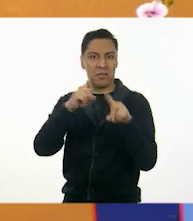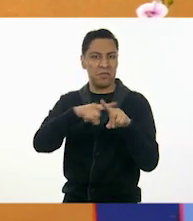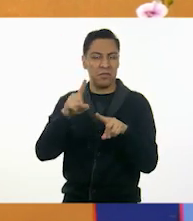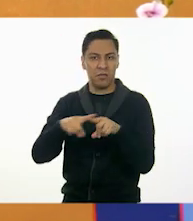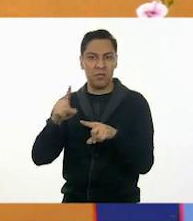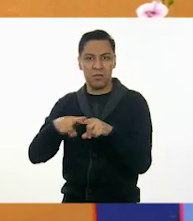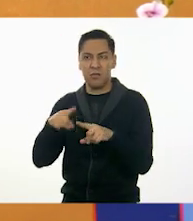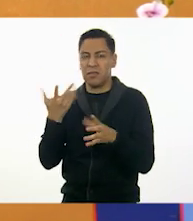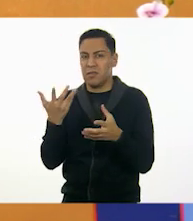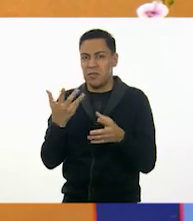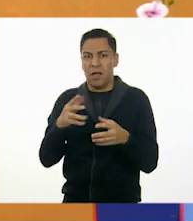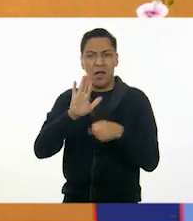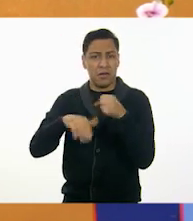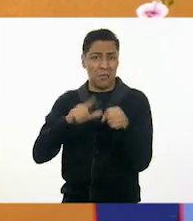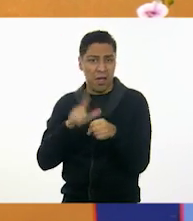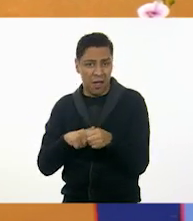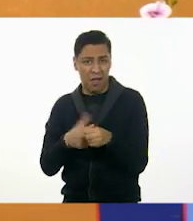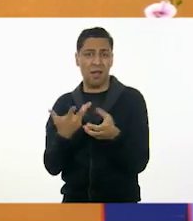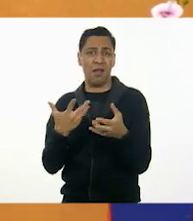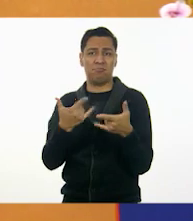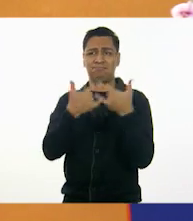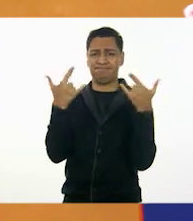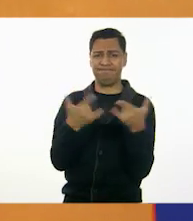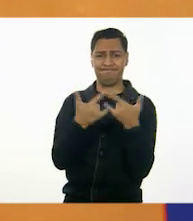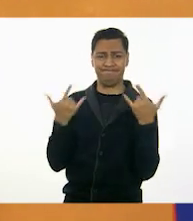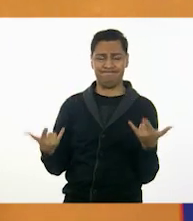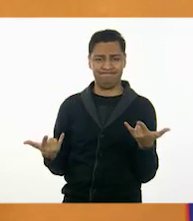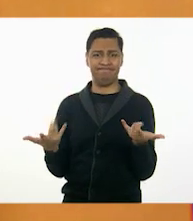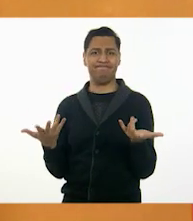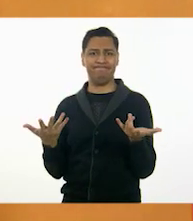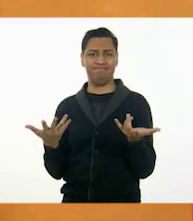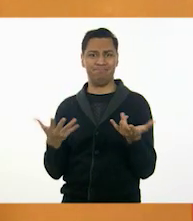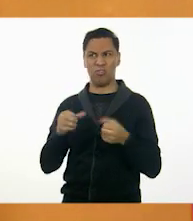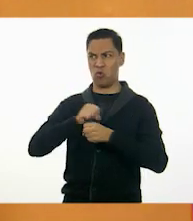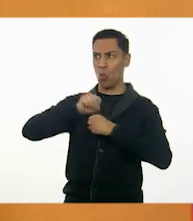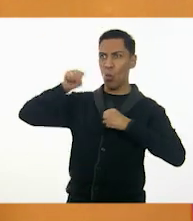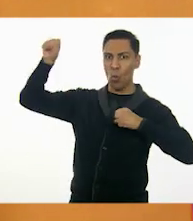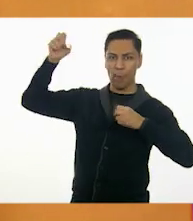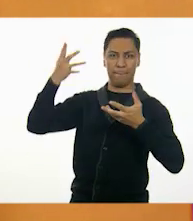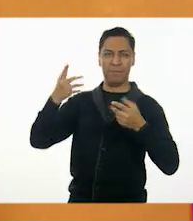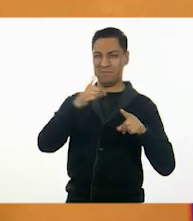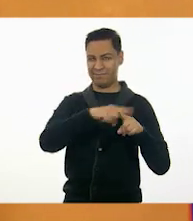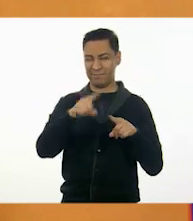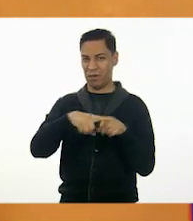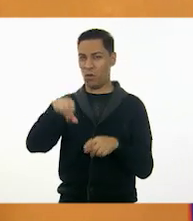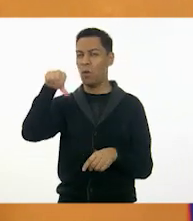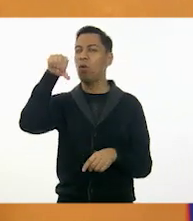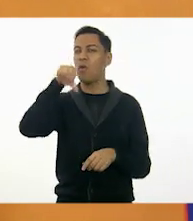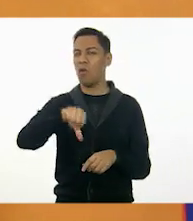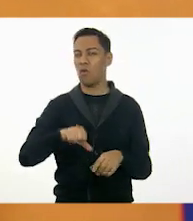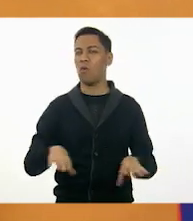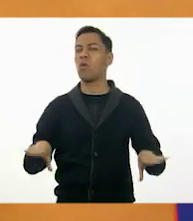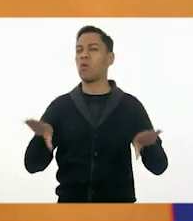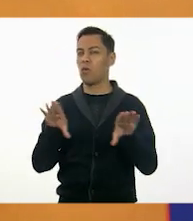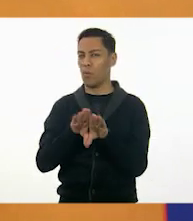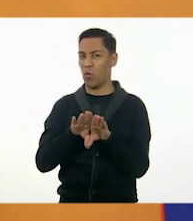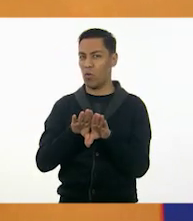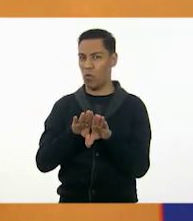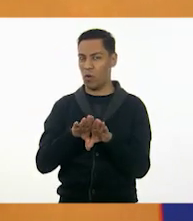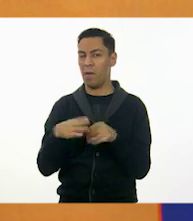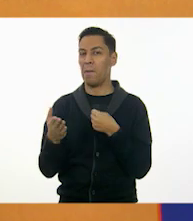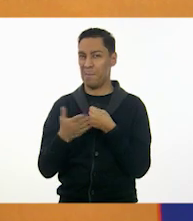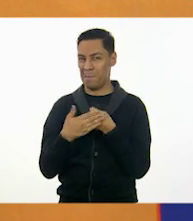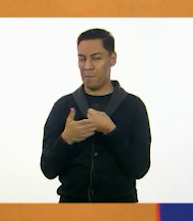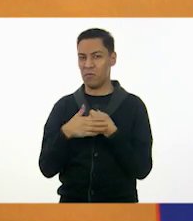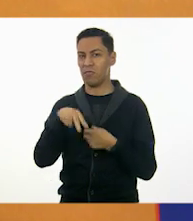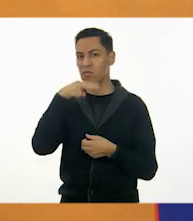de animales, de personajes históricos, pero la que hoy vamos a ver es justamente la que se ocupa en estas festividades